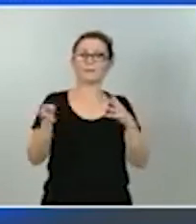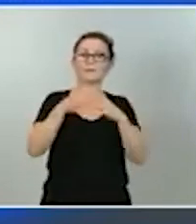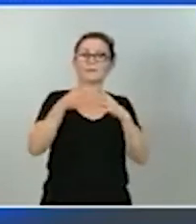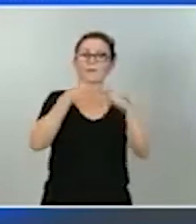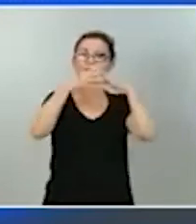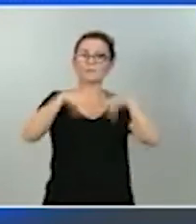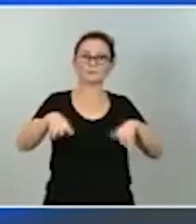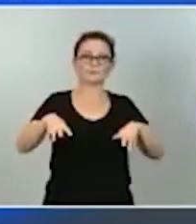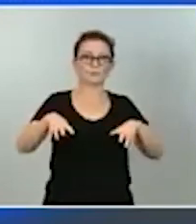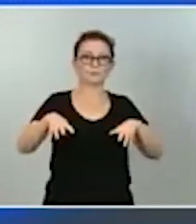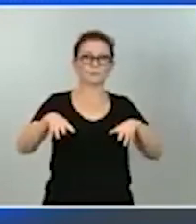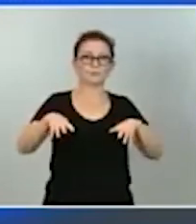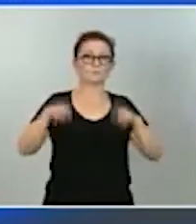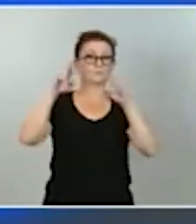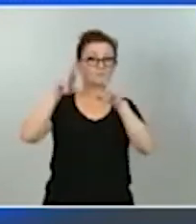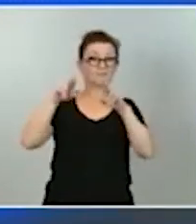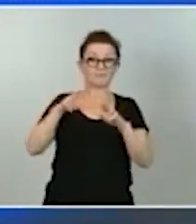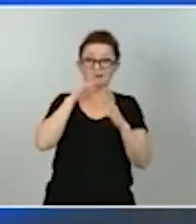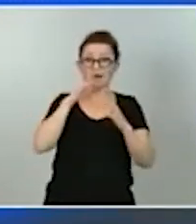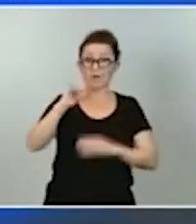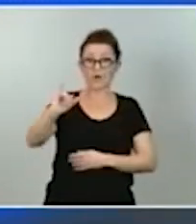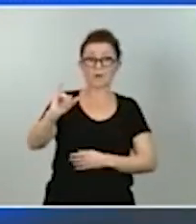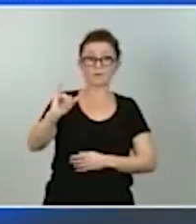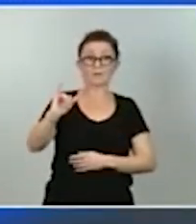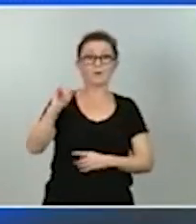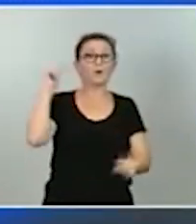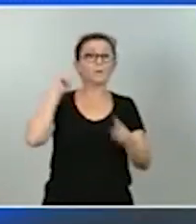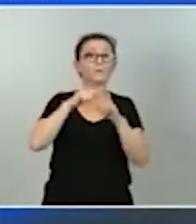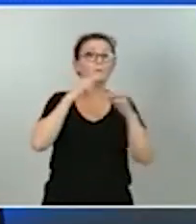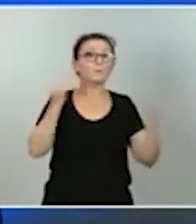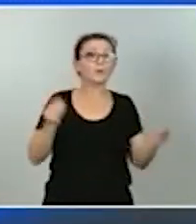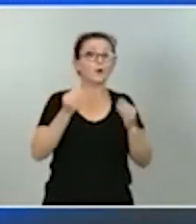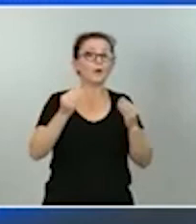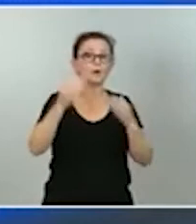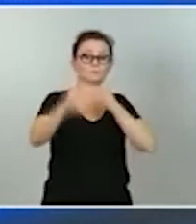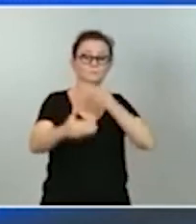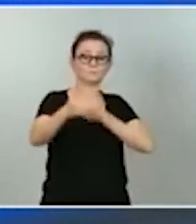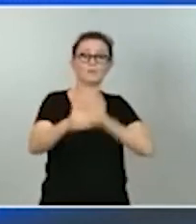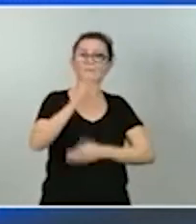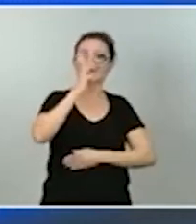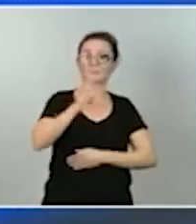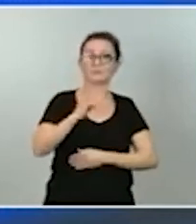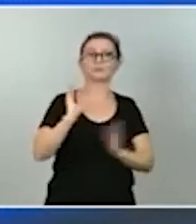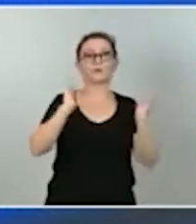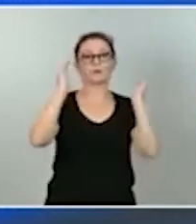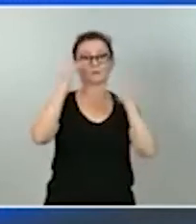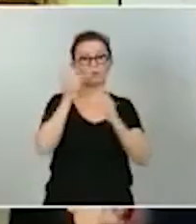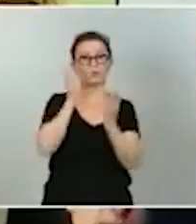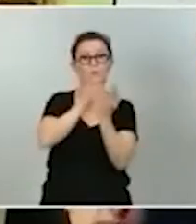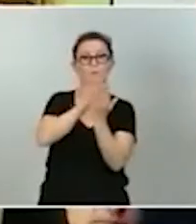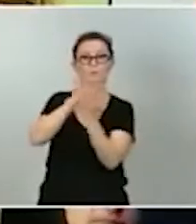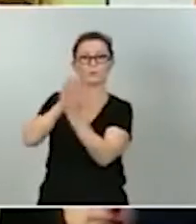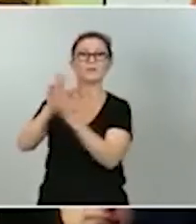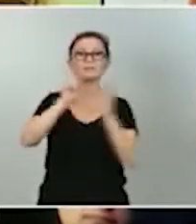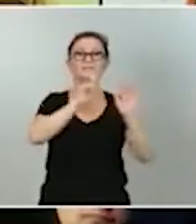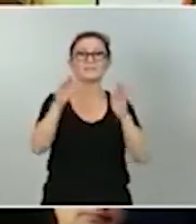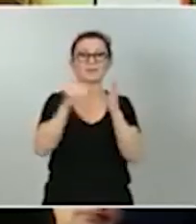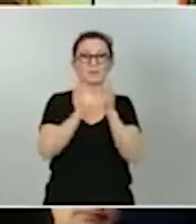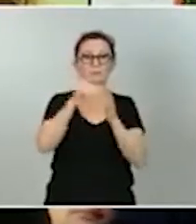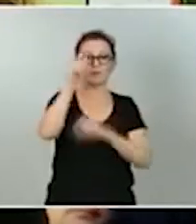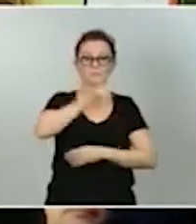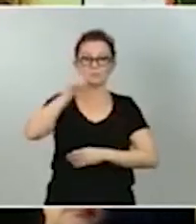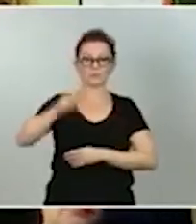residenciales actuales para mejorar en los próximos tres años como decía antes la atención que reciben las 75.000 personas que atienden